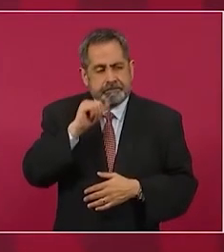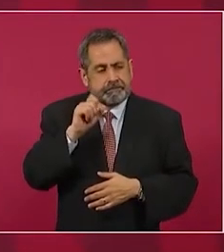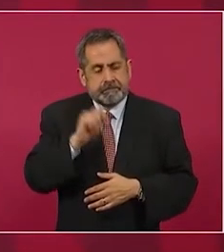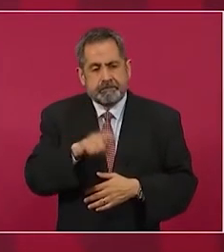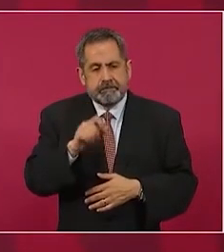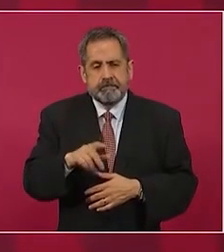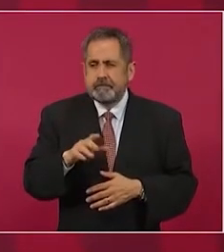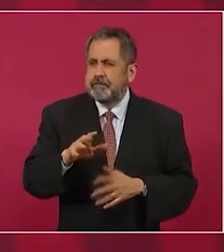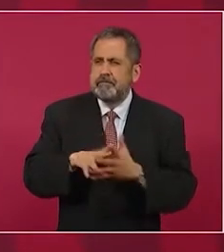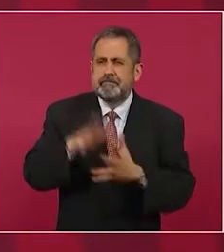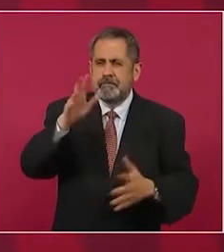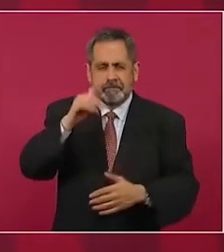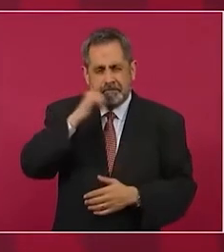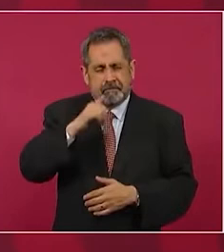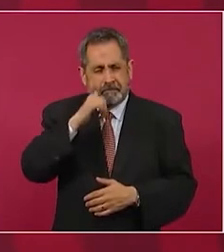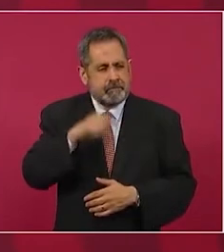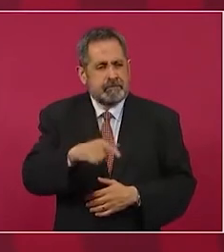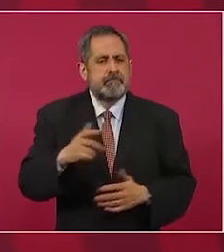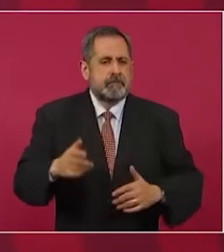casi siempre